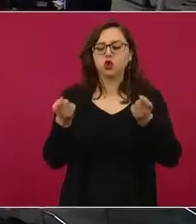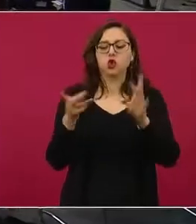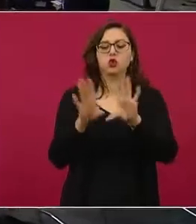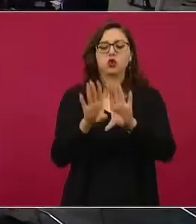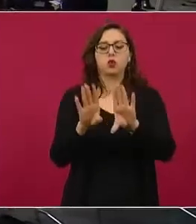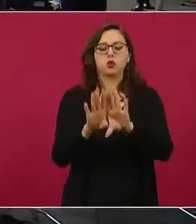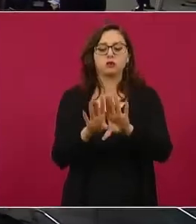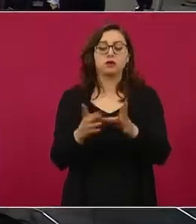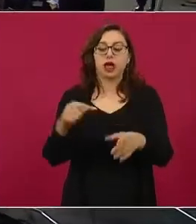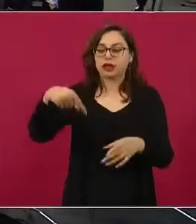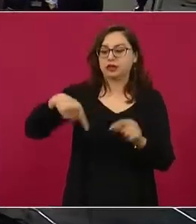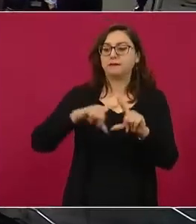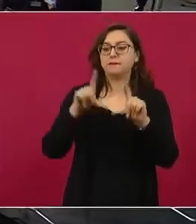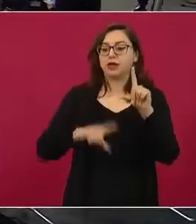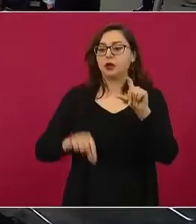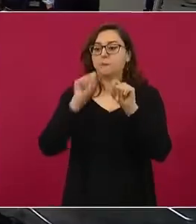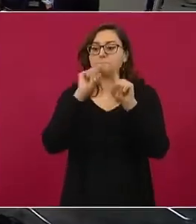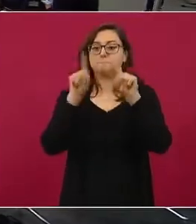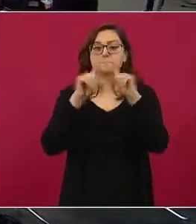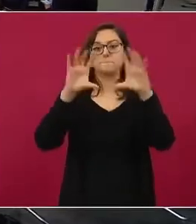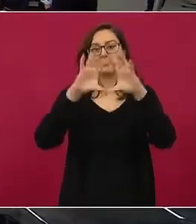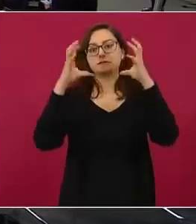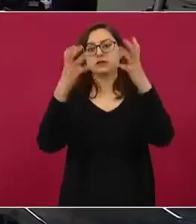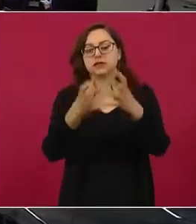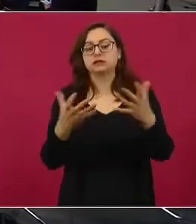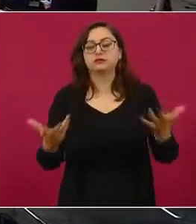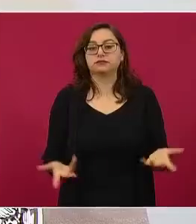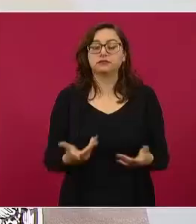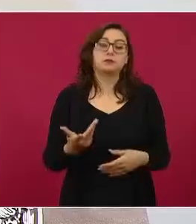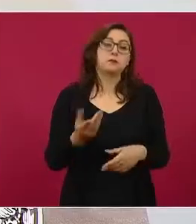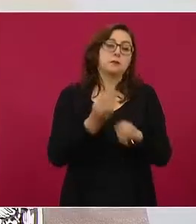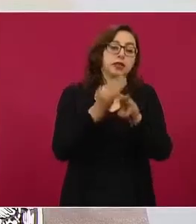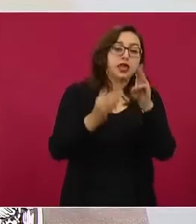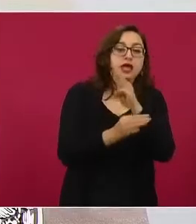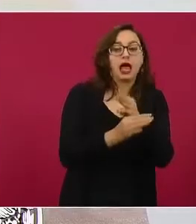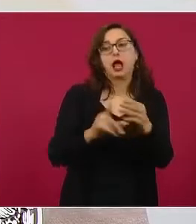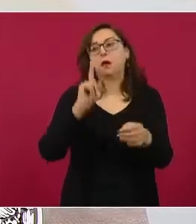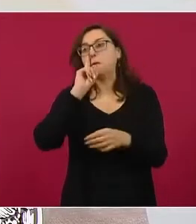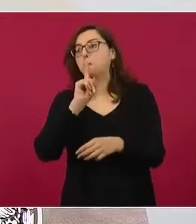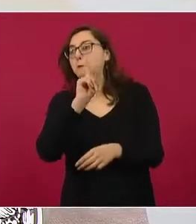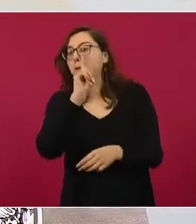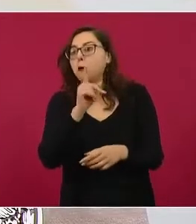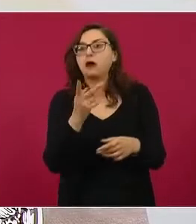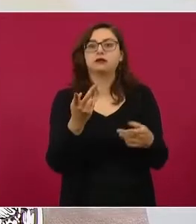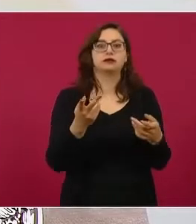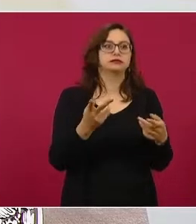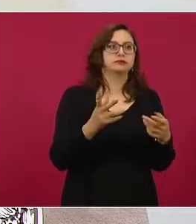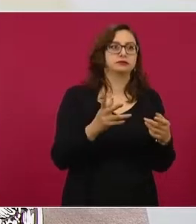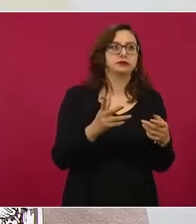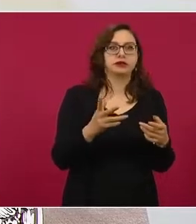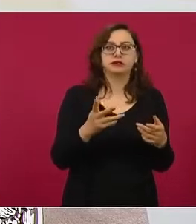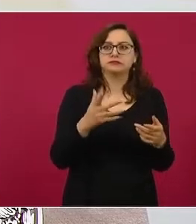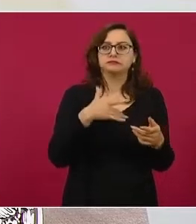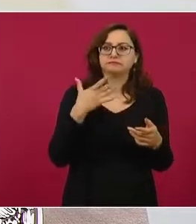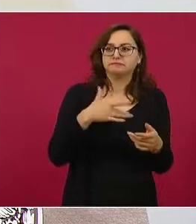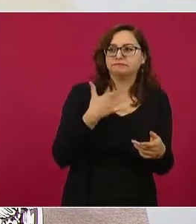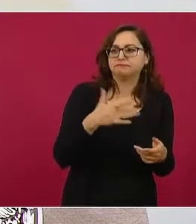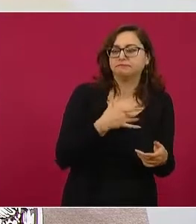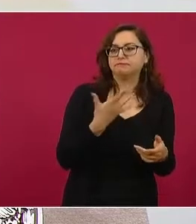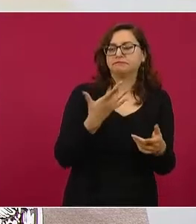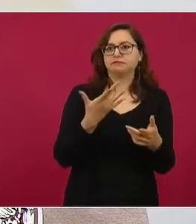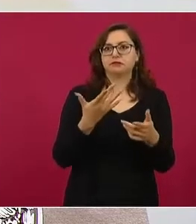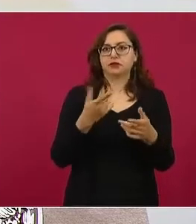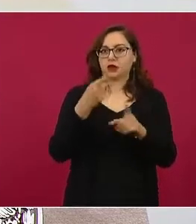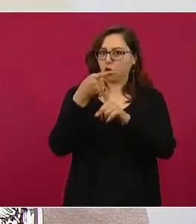es que los recursos sean útiles para el propósito para el que están diseñados, no para paliar la ansiedad individual de